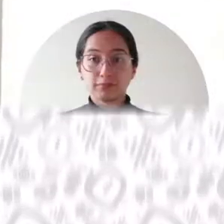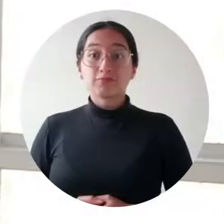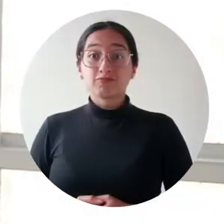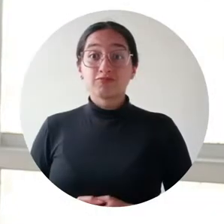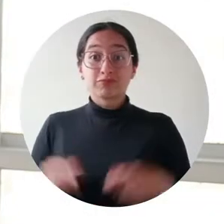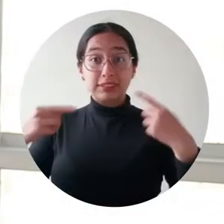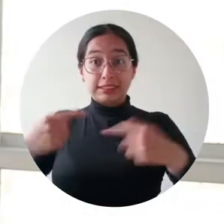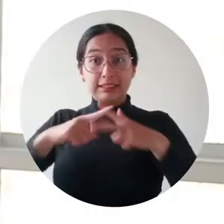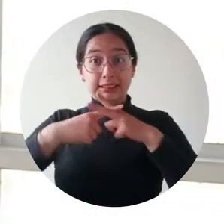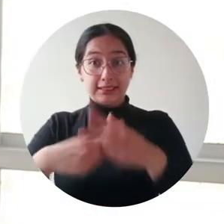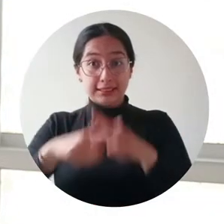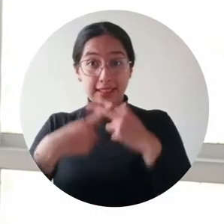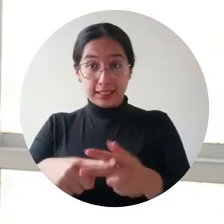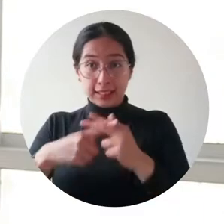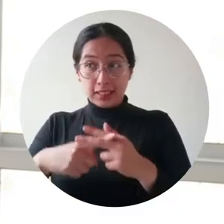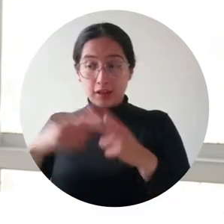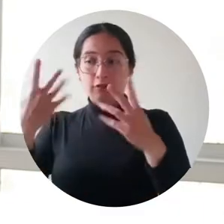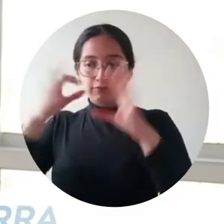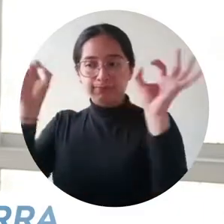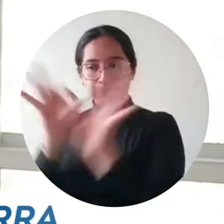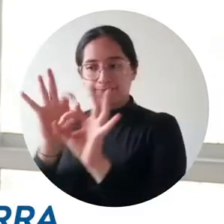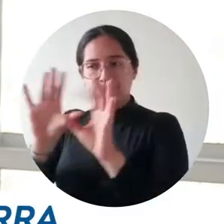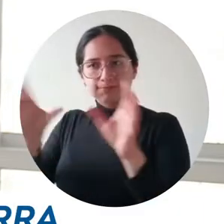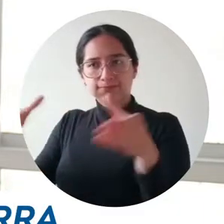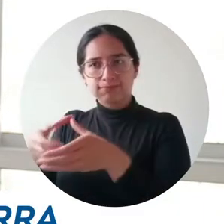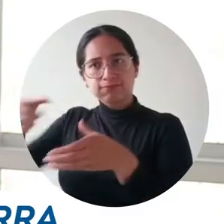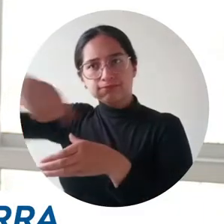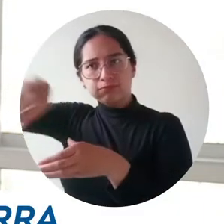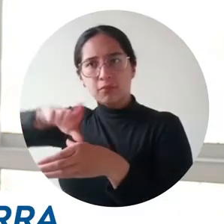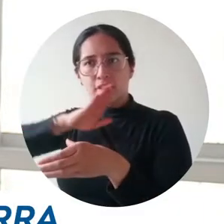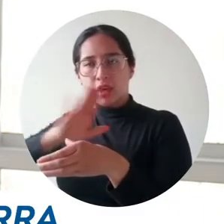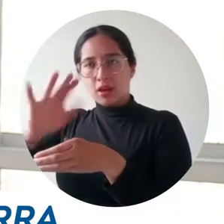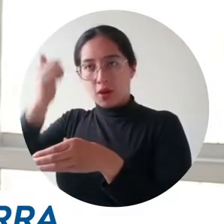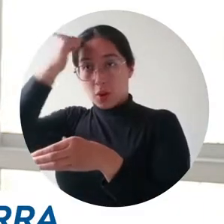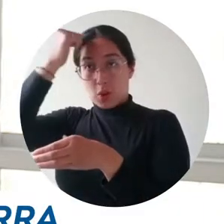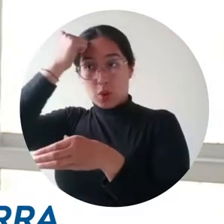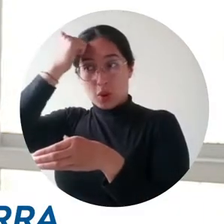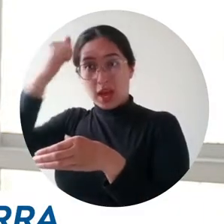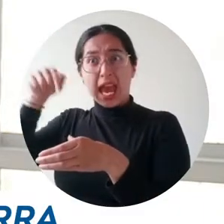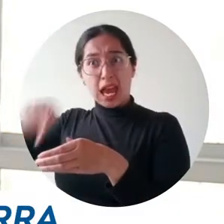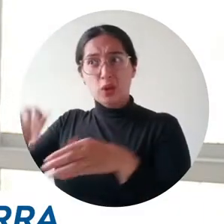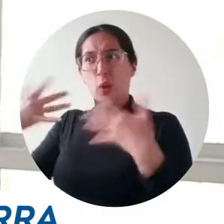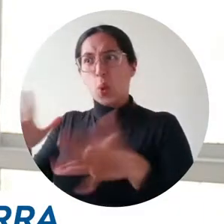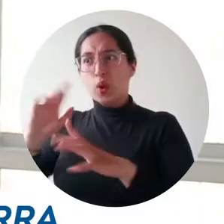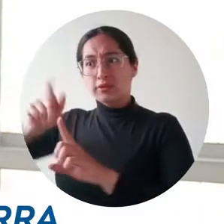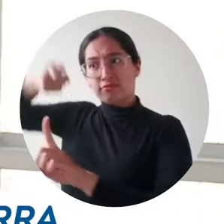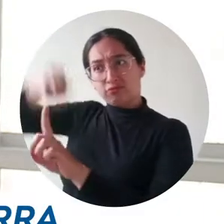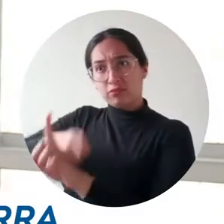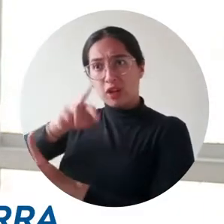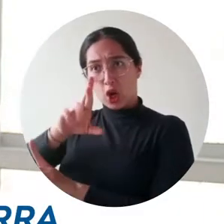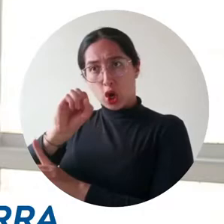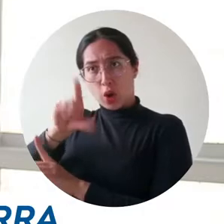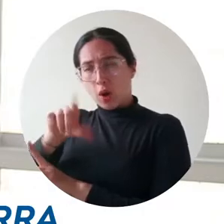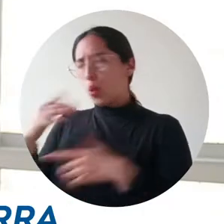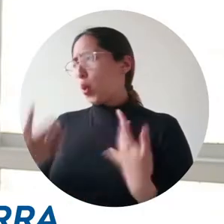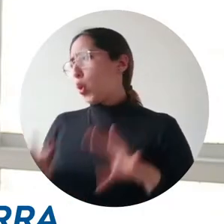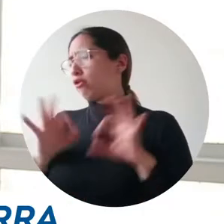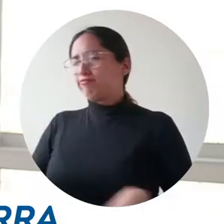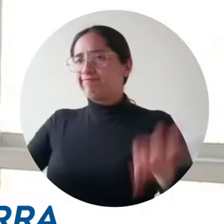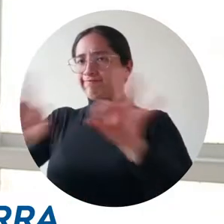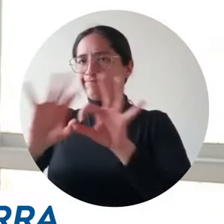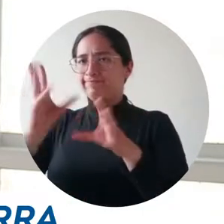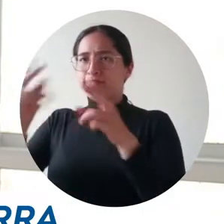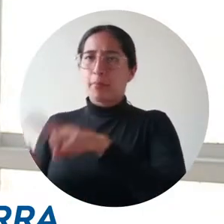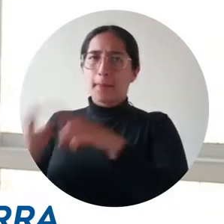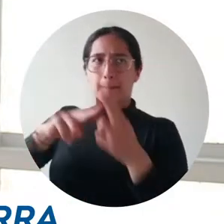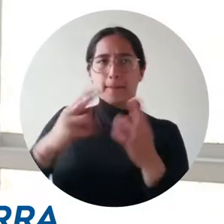Esos talleres están dirigidos a la comunidad docente. Ellos juegan un rol fundamental en la formación de los estudiantes y